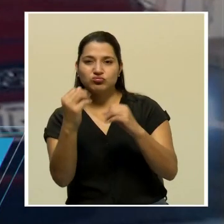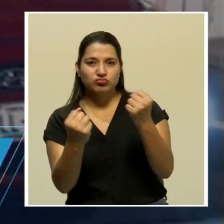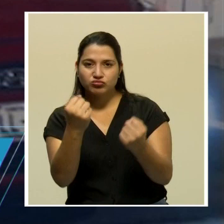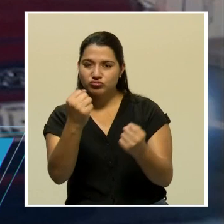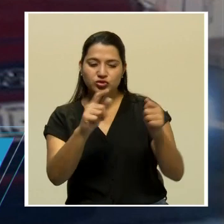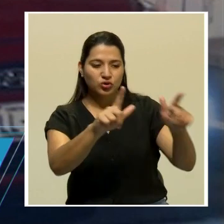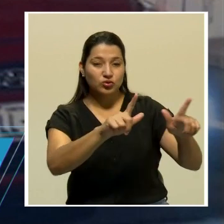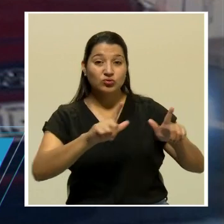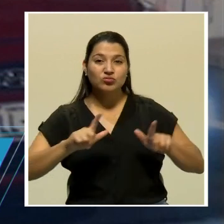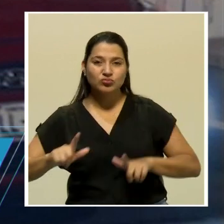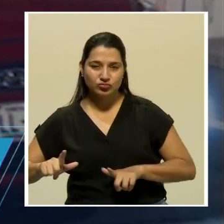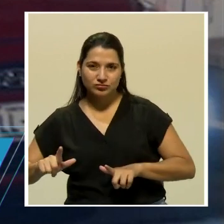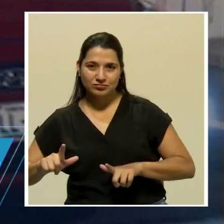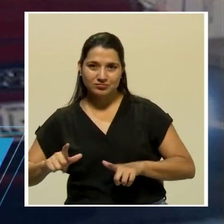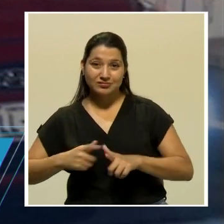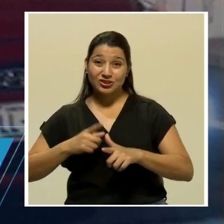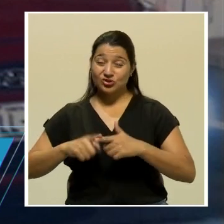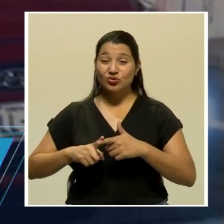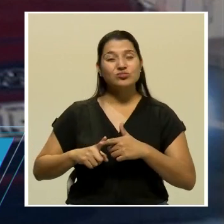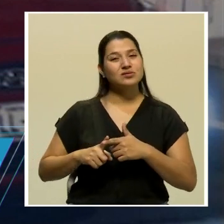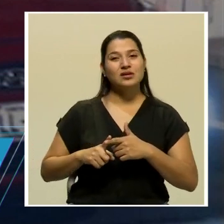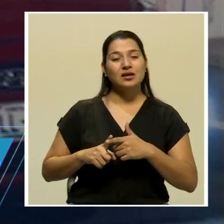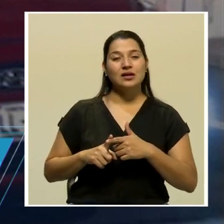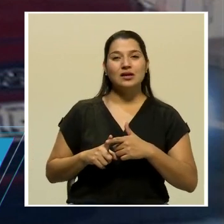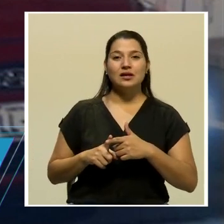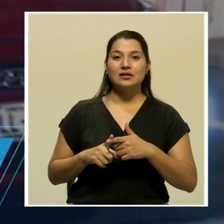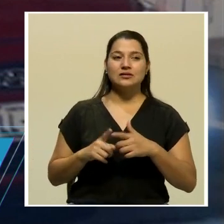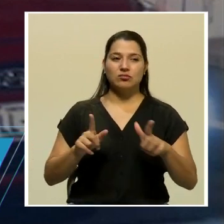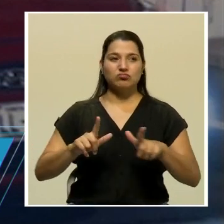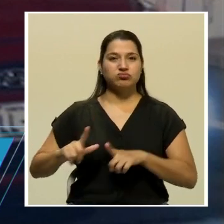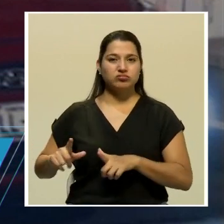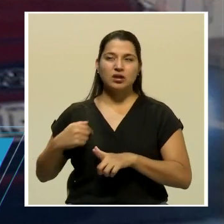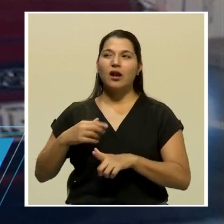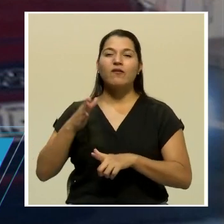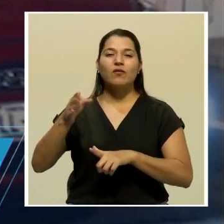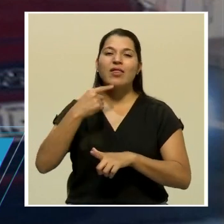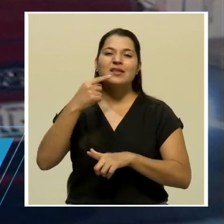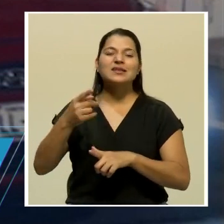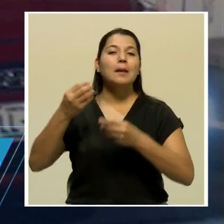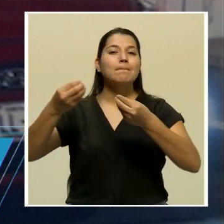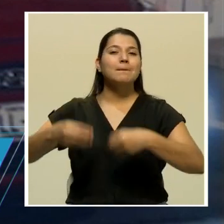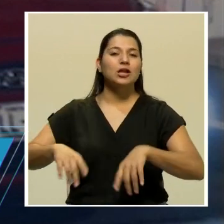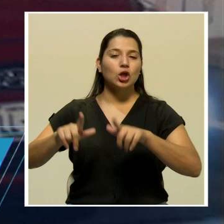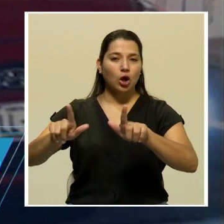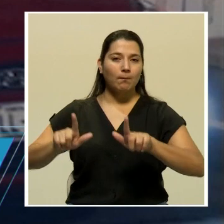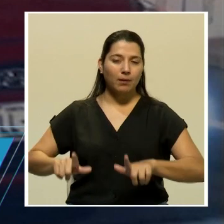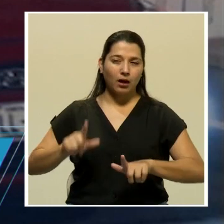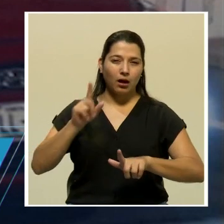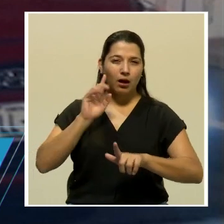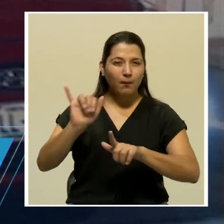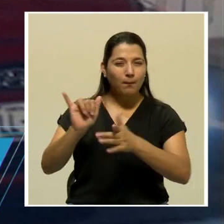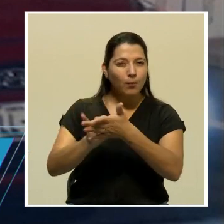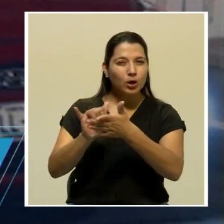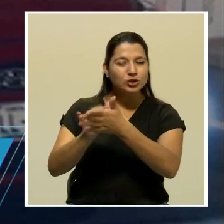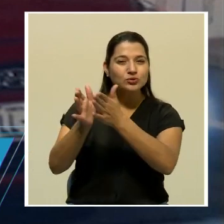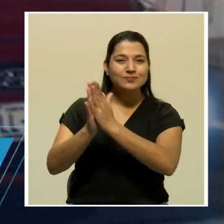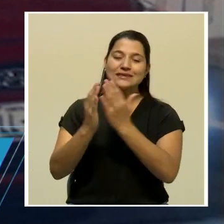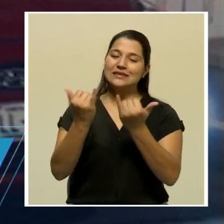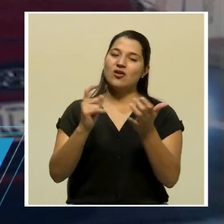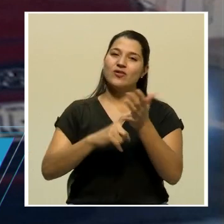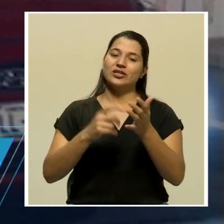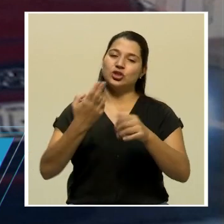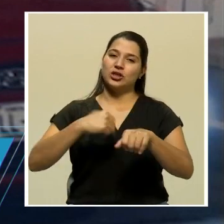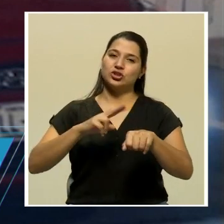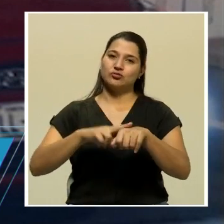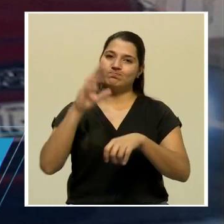declaraciones juradas por extravío cuando estaban retenidas en COSEBI y del 9 al 30 de mayo se tramitaron 158